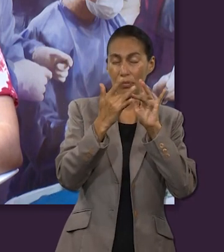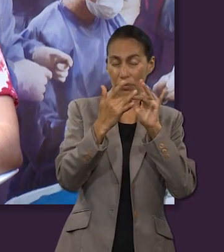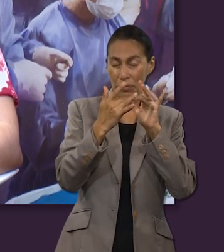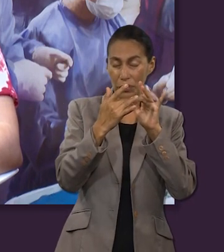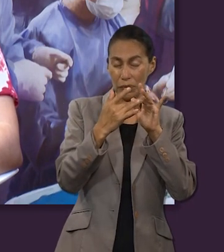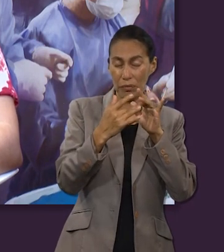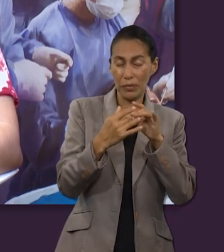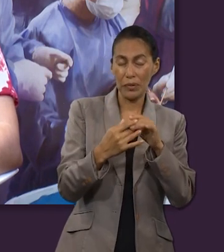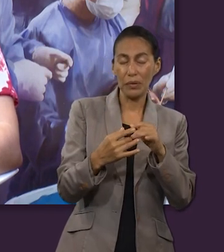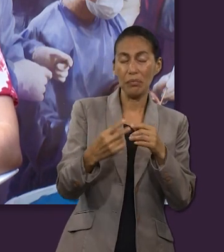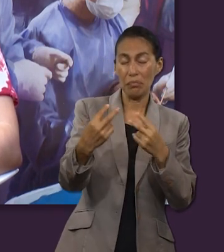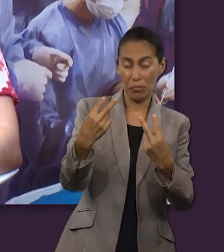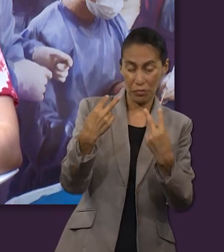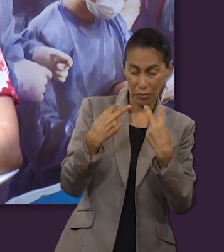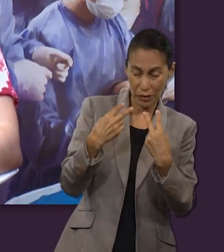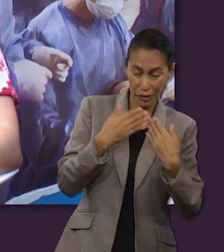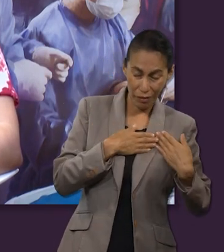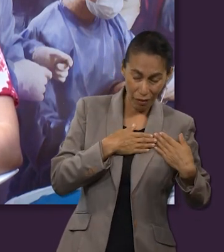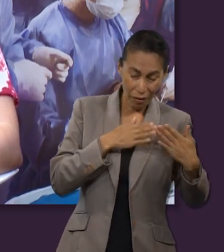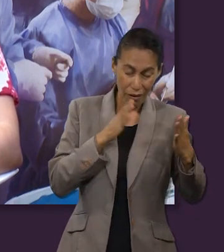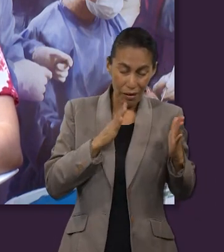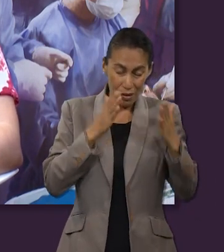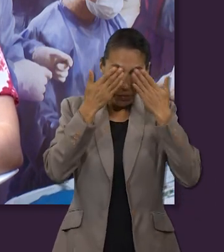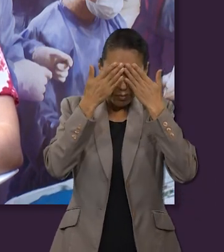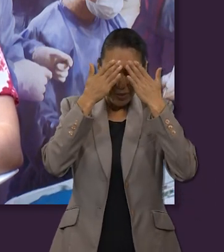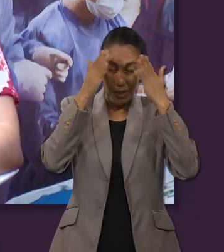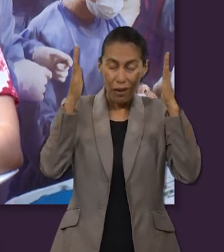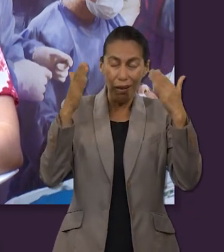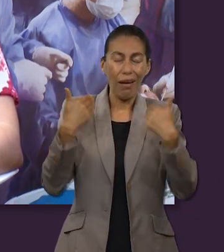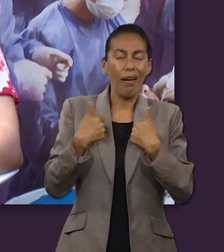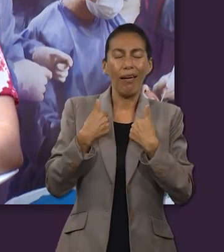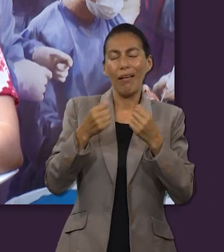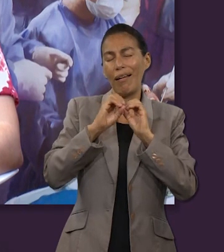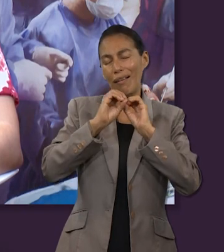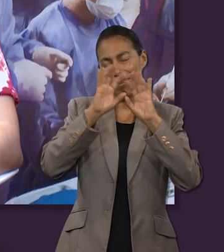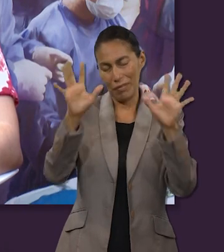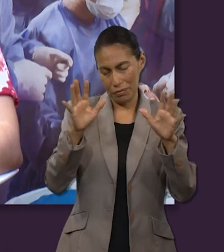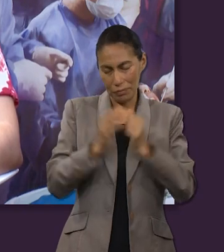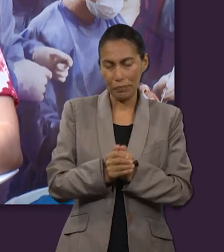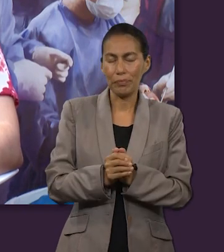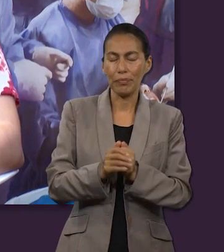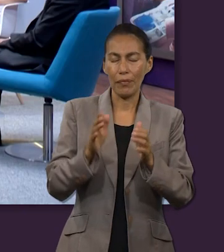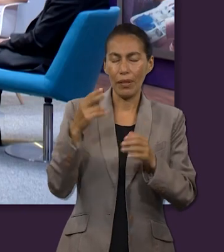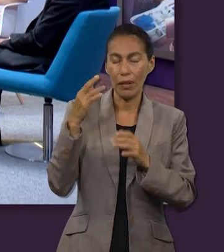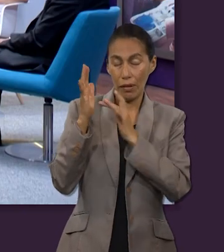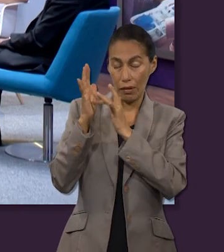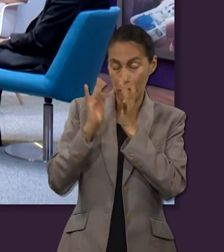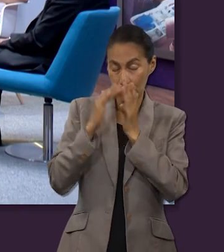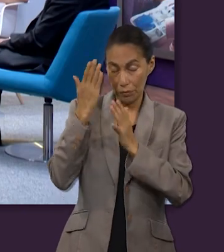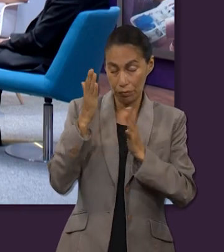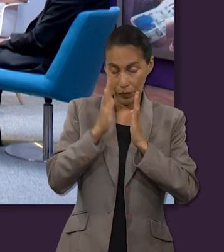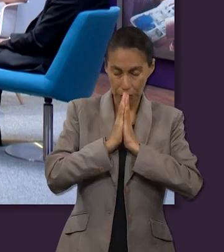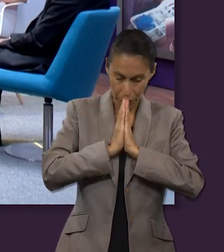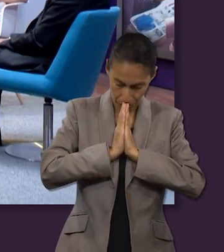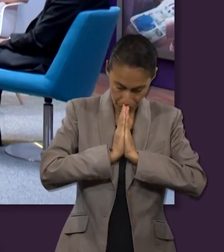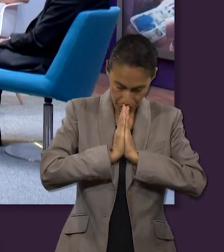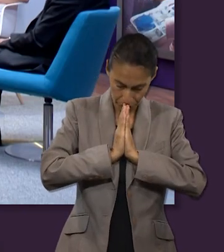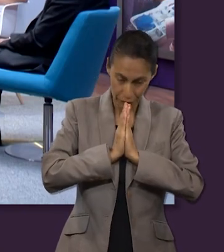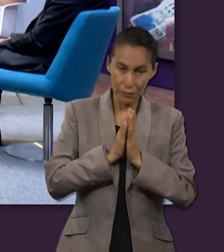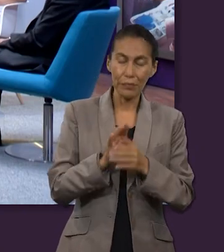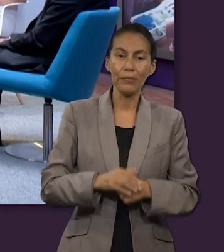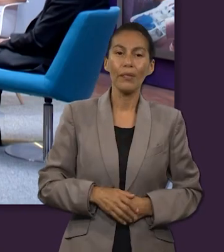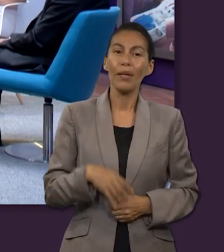personas que nos están viendo en estos momentos. Lo pedimos en su nombre. Amén. Amén. Es un